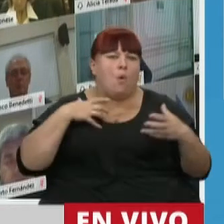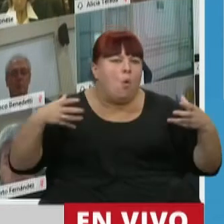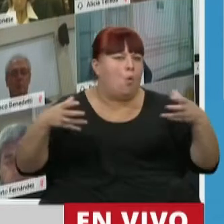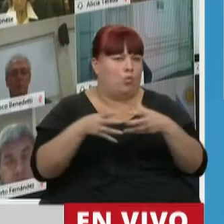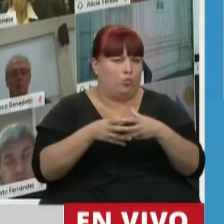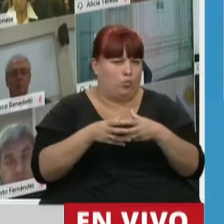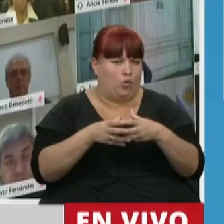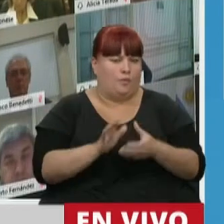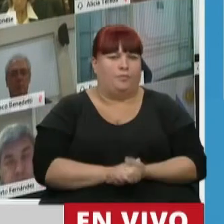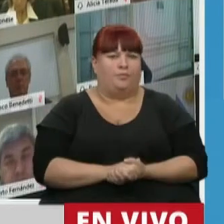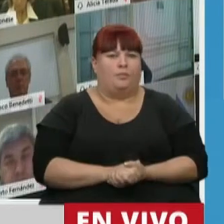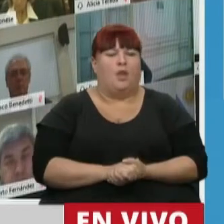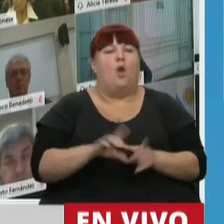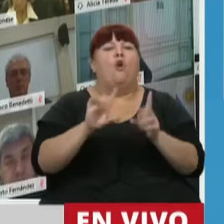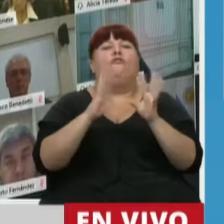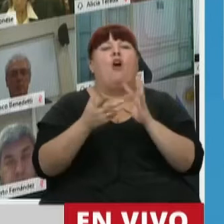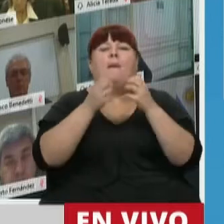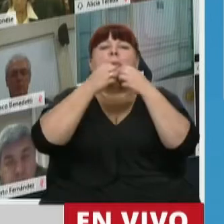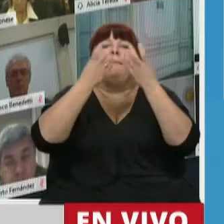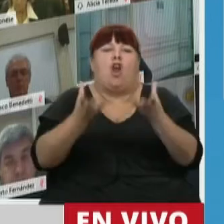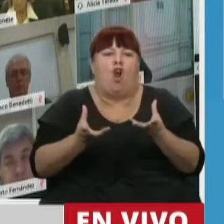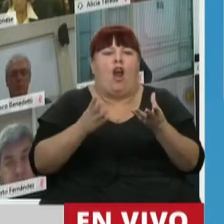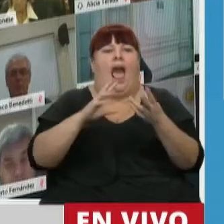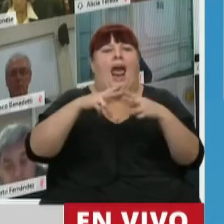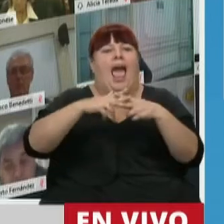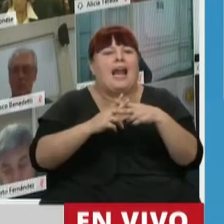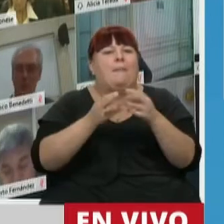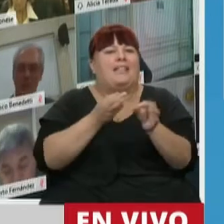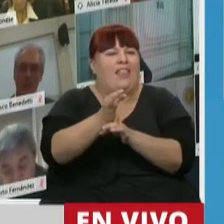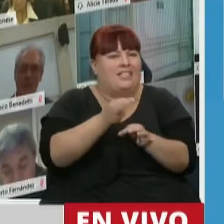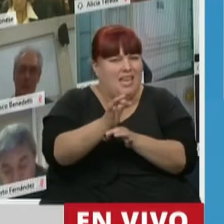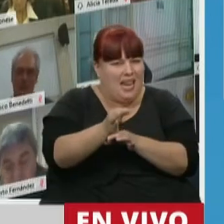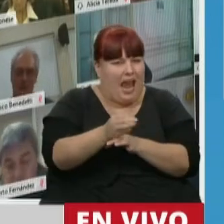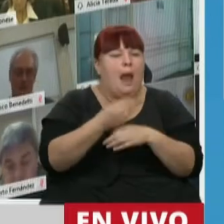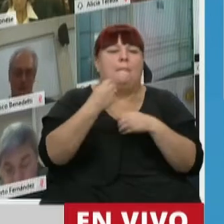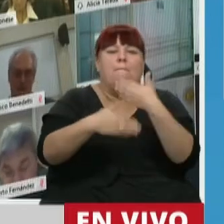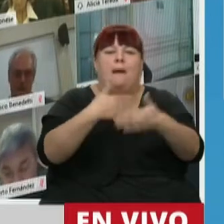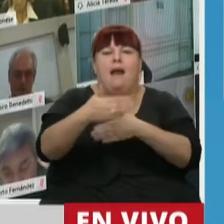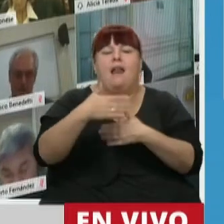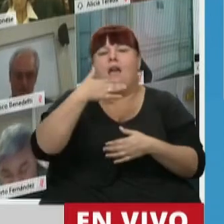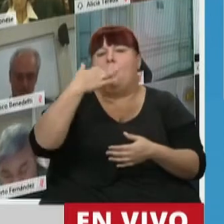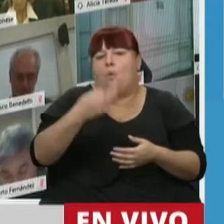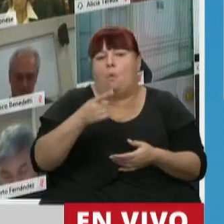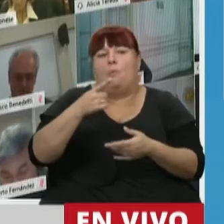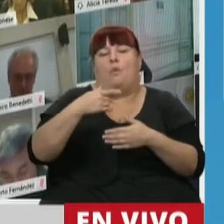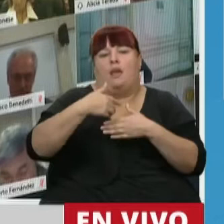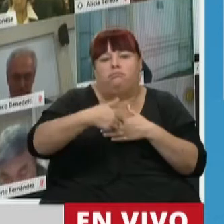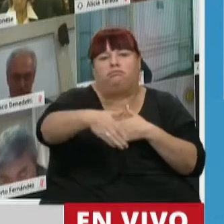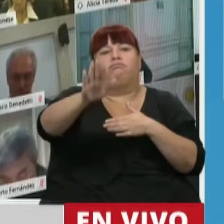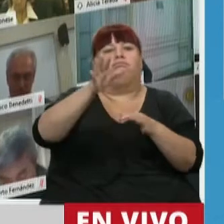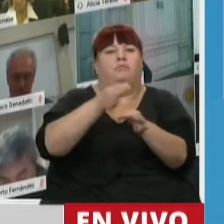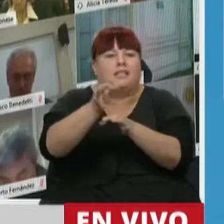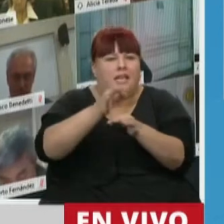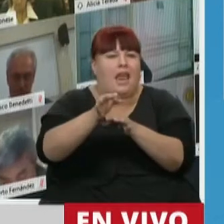juntos, que es cómo mejoramos las herramientas pedagógicas para llevar adelante trayectorias